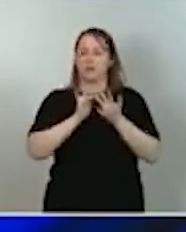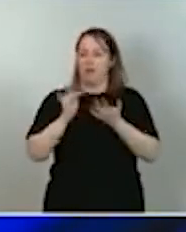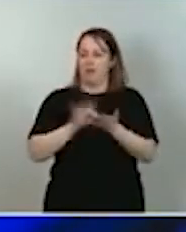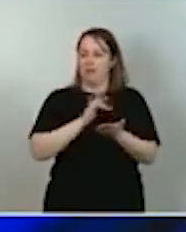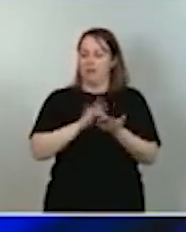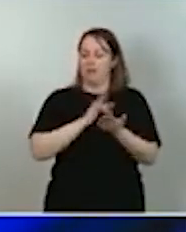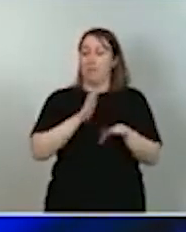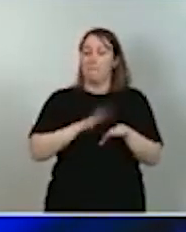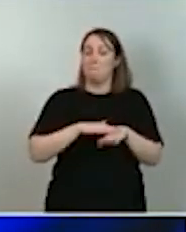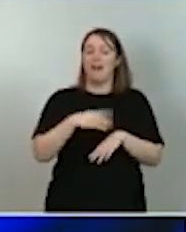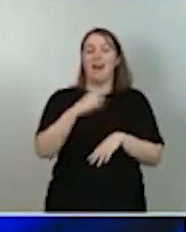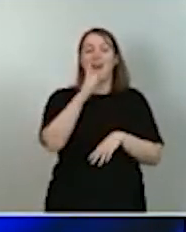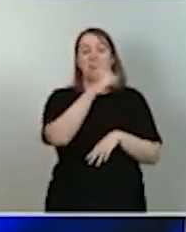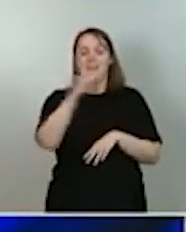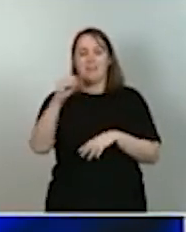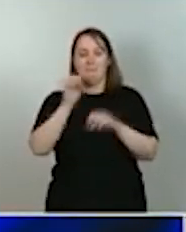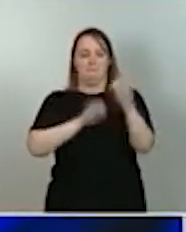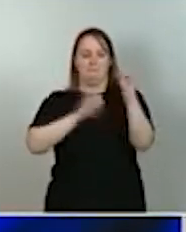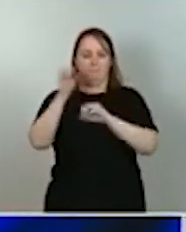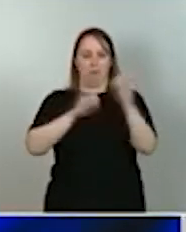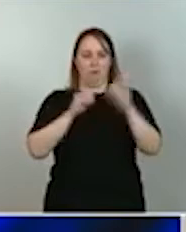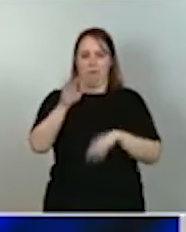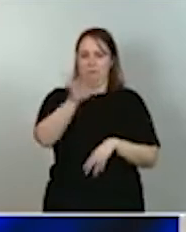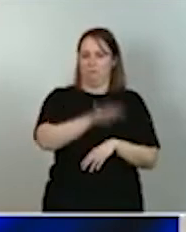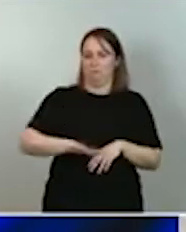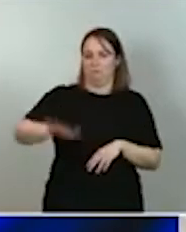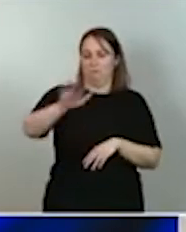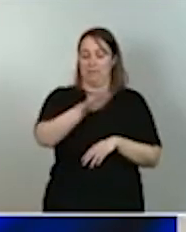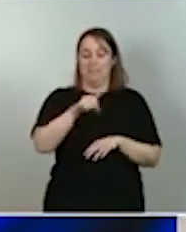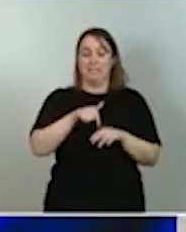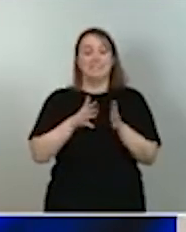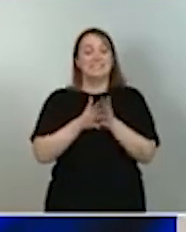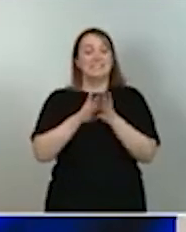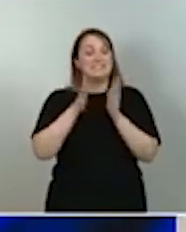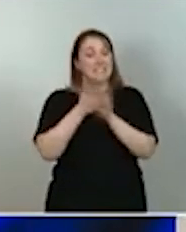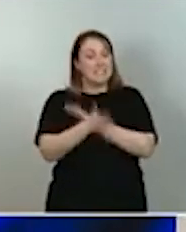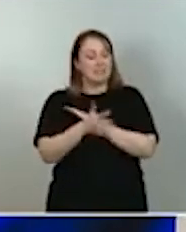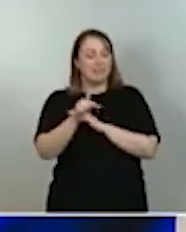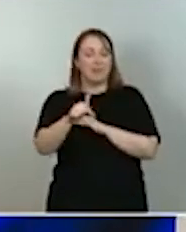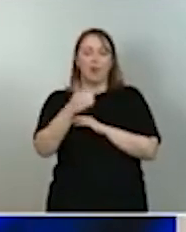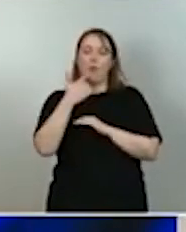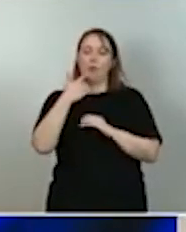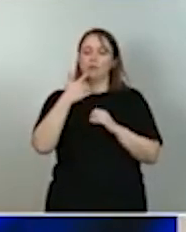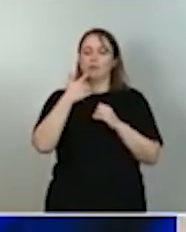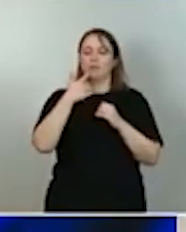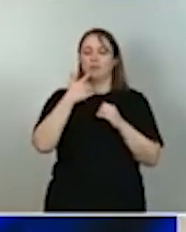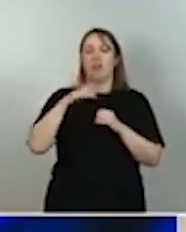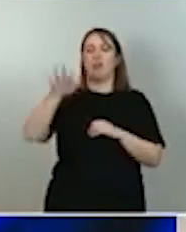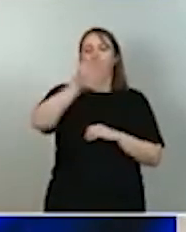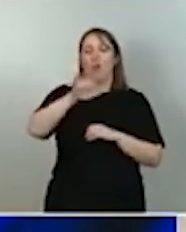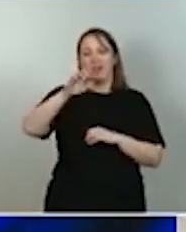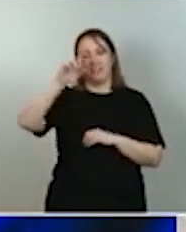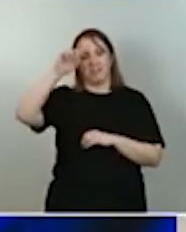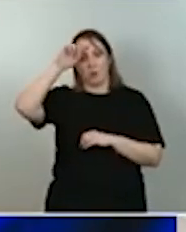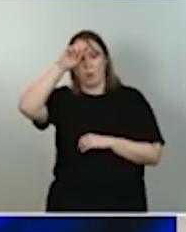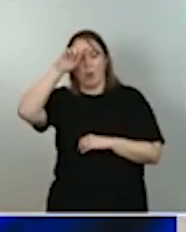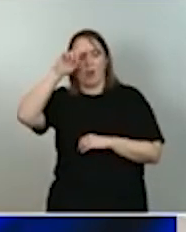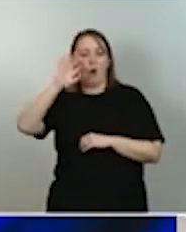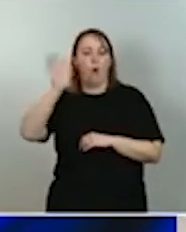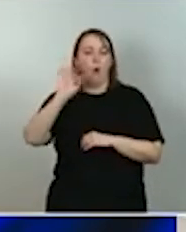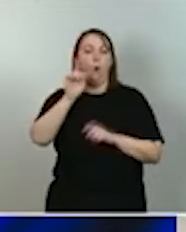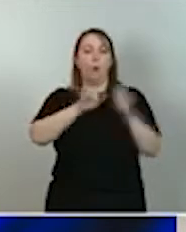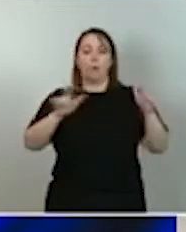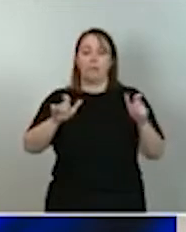de la población, promoviendo así la desaparición de la brecha digital entre zonas rurales y urbanas. A nadie se le escapa que la